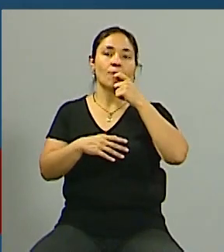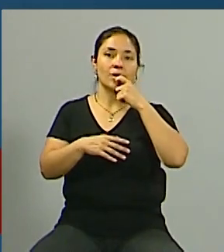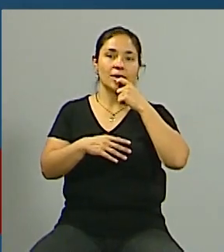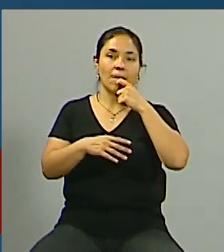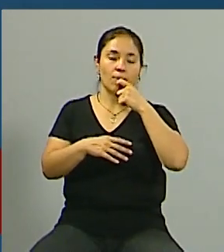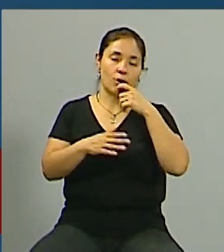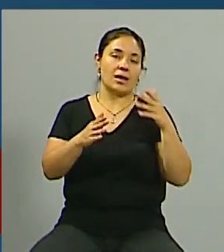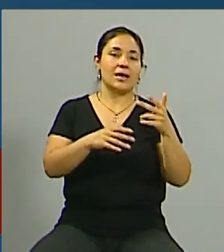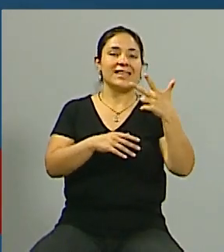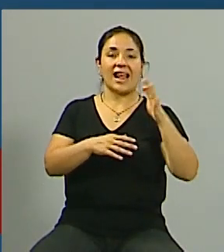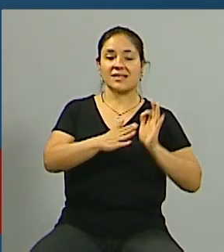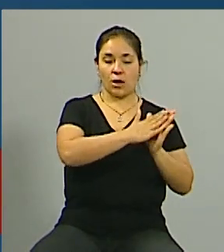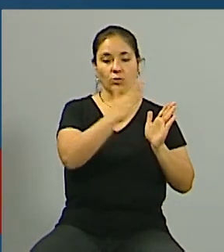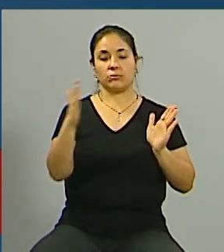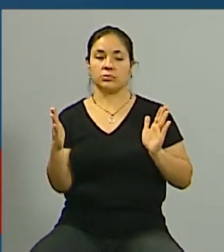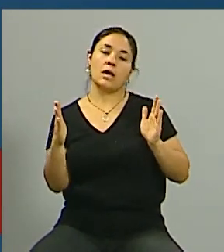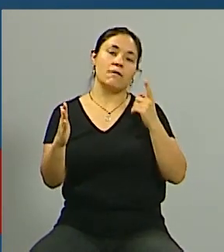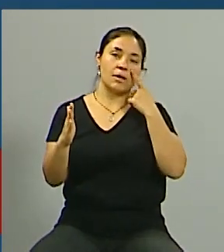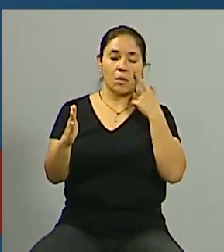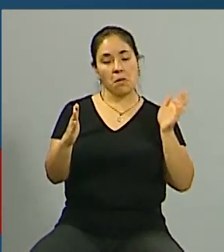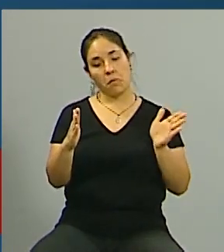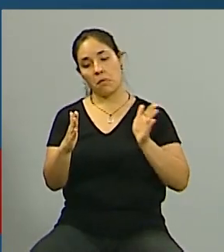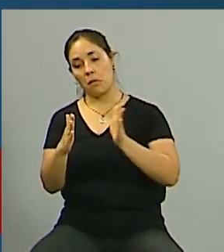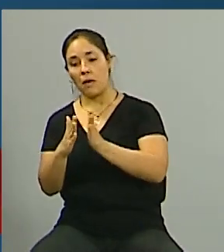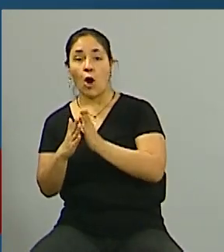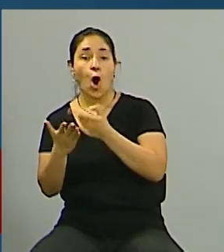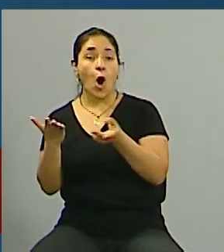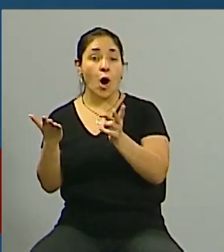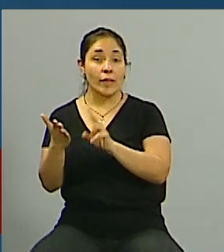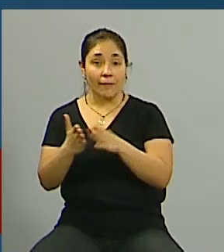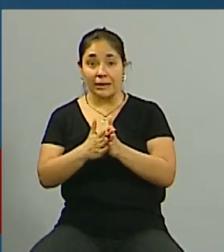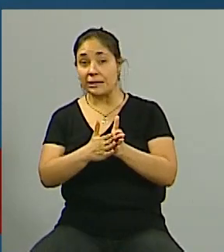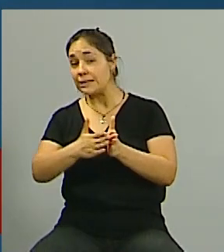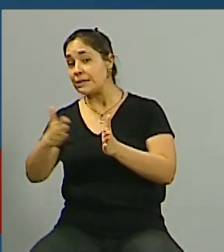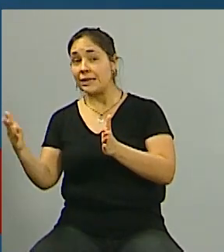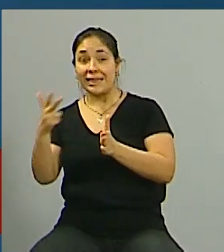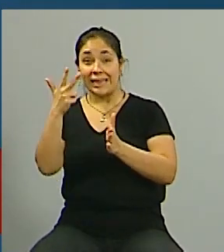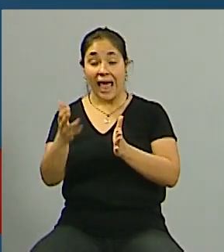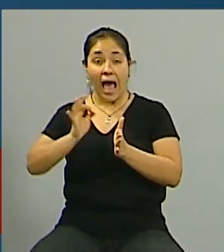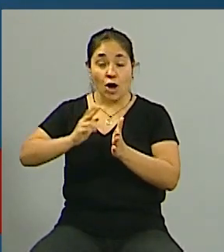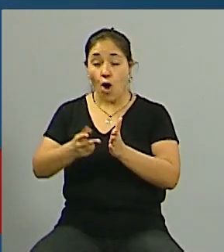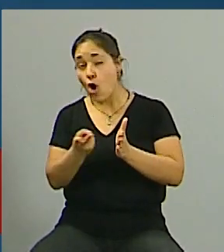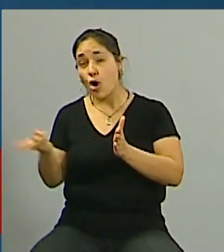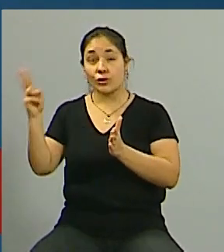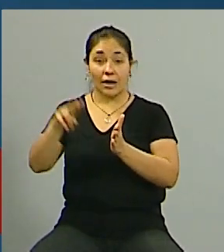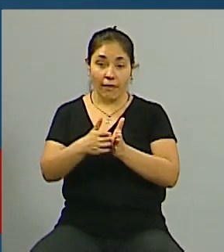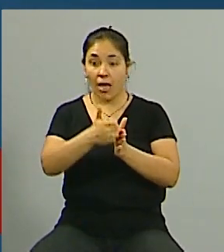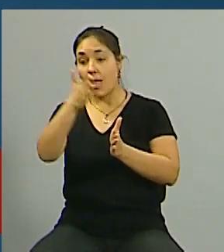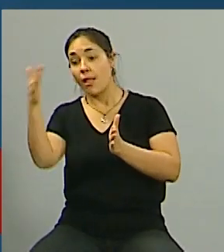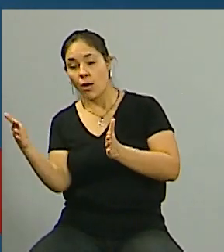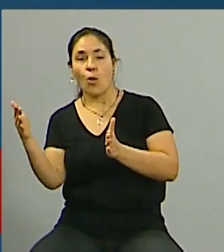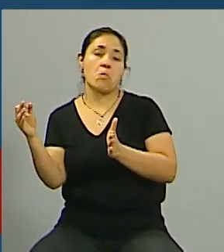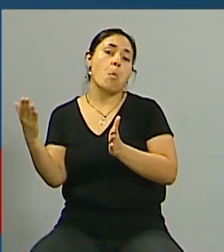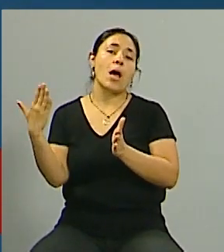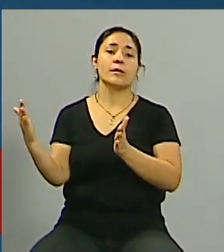renovación por tres años más y lo hace por ejemplo por un año o dos años dependiendo su necesidad pero los propietarios no pueden por sí solos